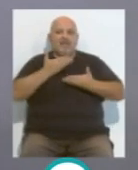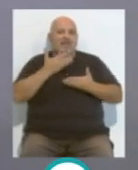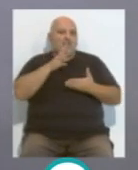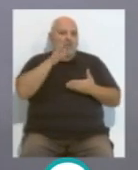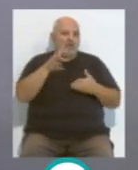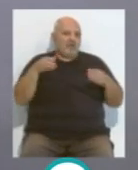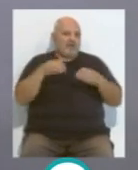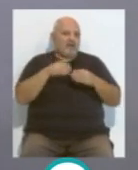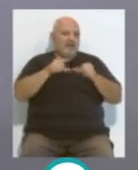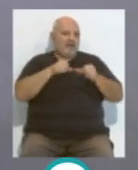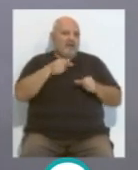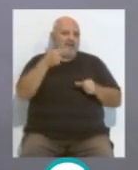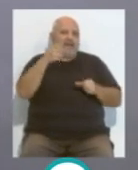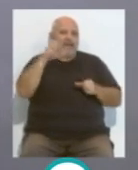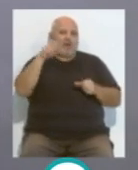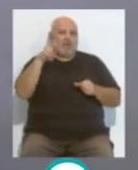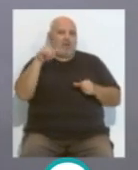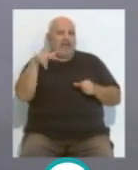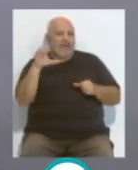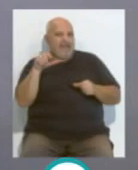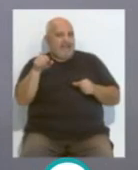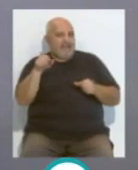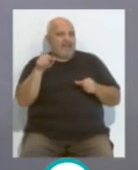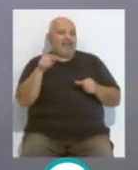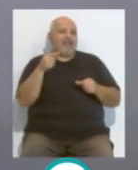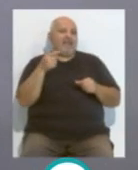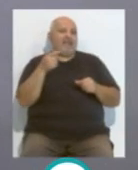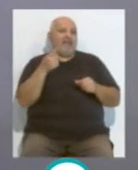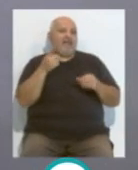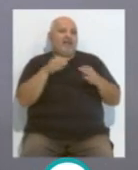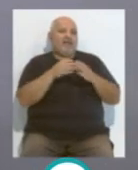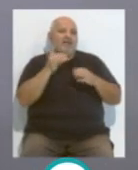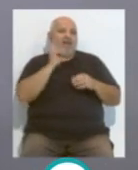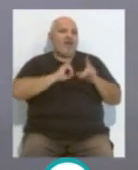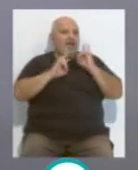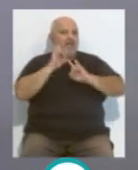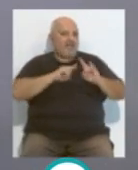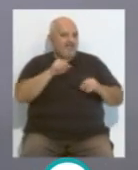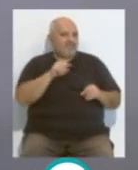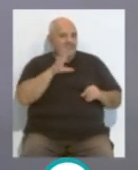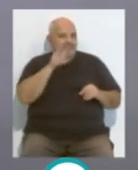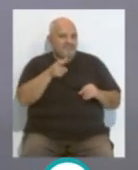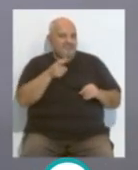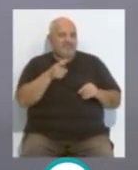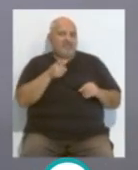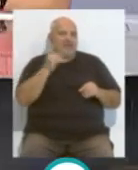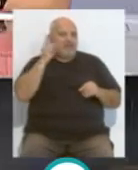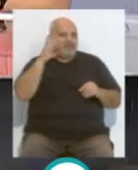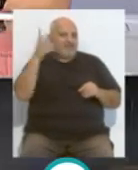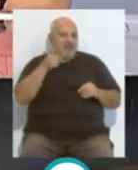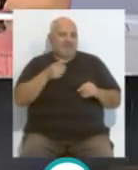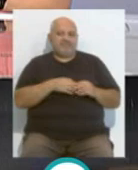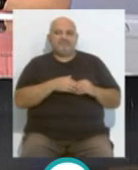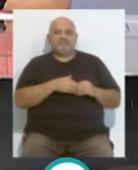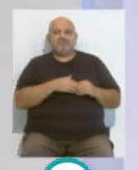adelante con la Liga Genuine que sinceramente está siendo ahora mismo admirado por todos ¿no? Esa iniciativa Sí, por